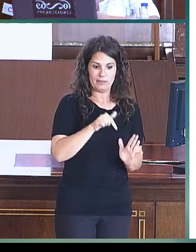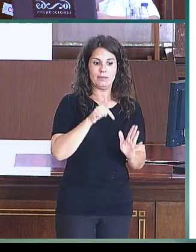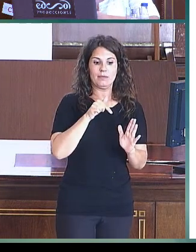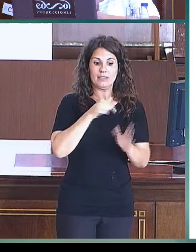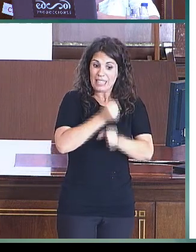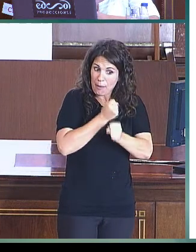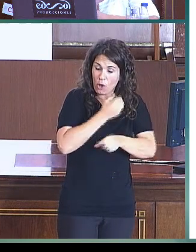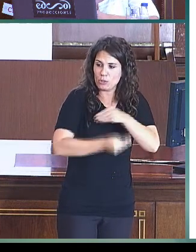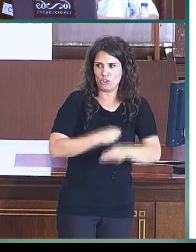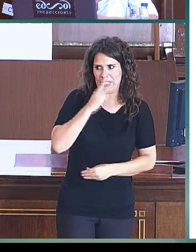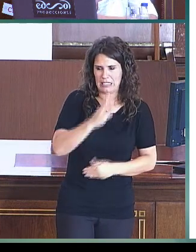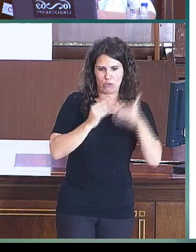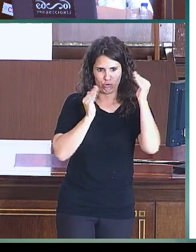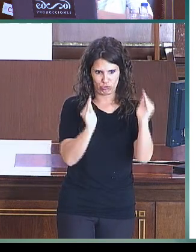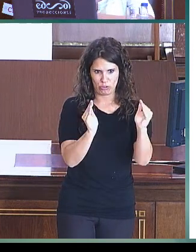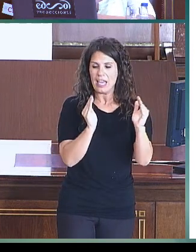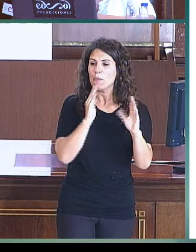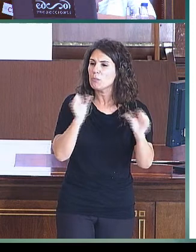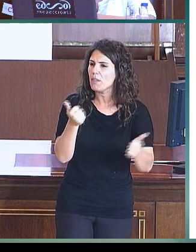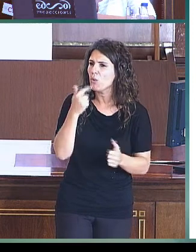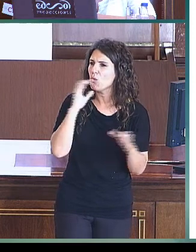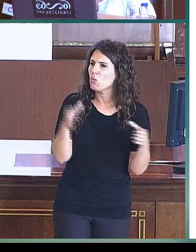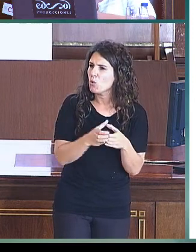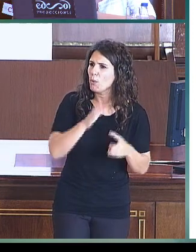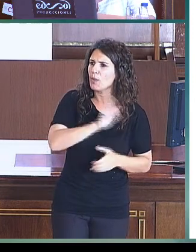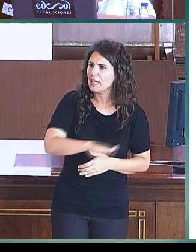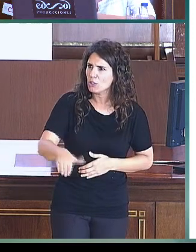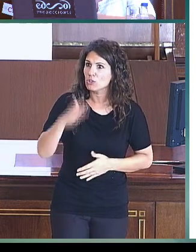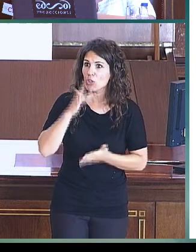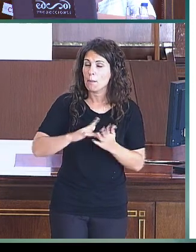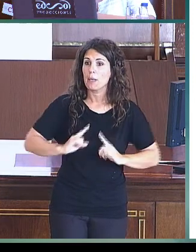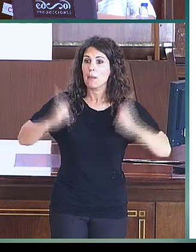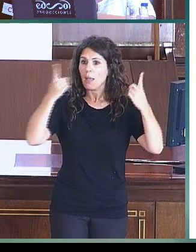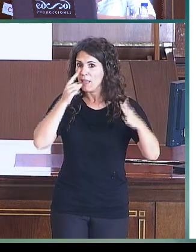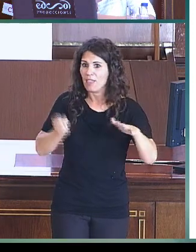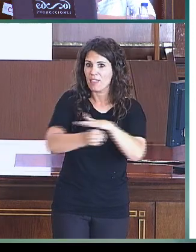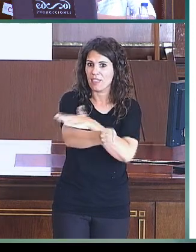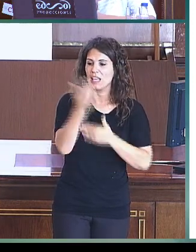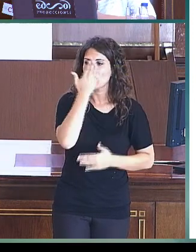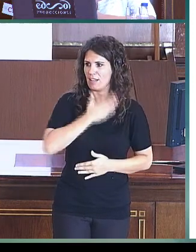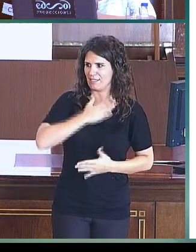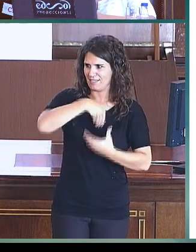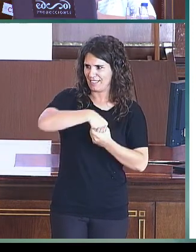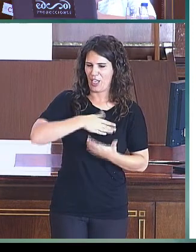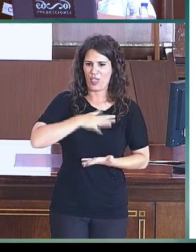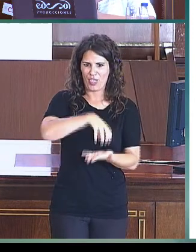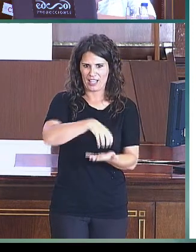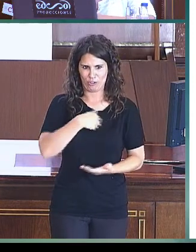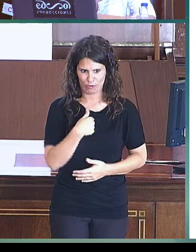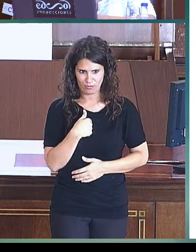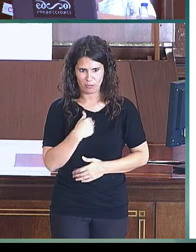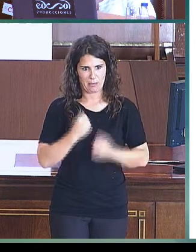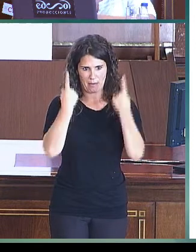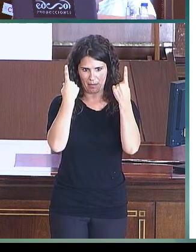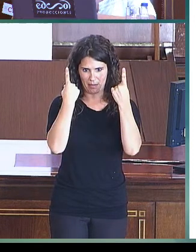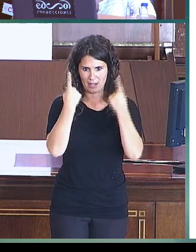Iniciamos esta evaluación con un grupo de niños que se escolarizaba por primera vez en nuestro centro, en el primer